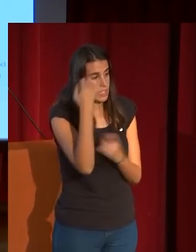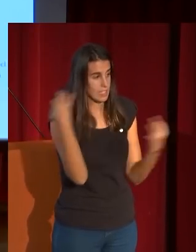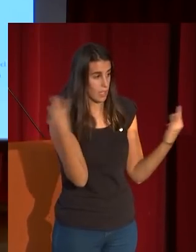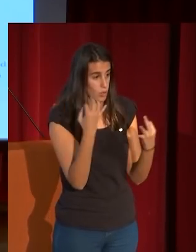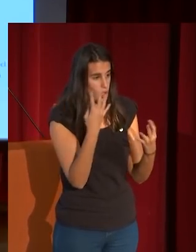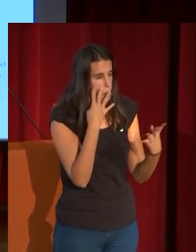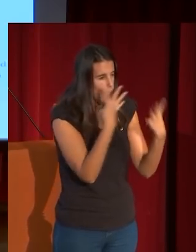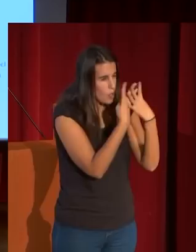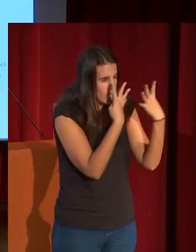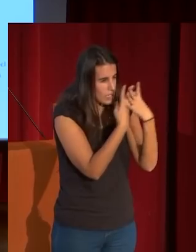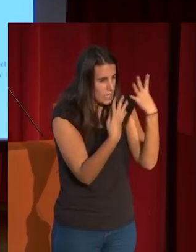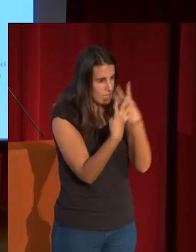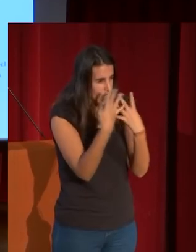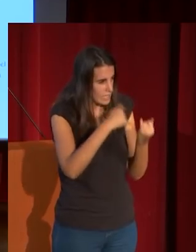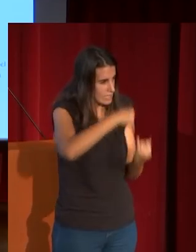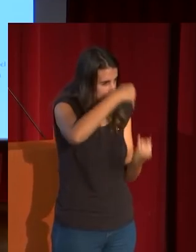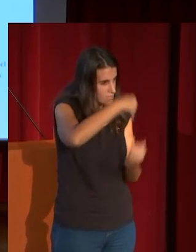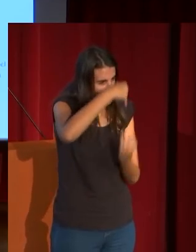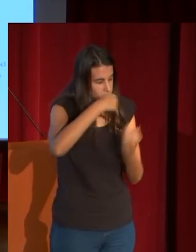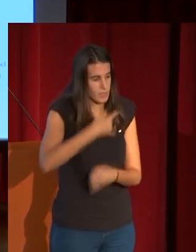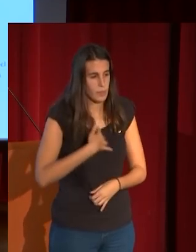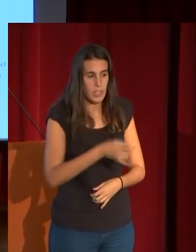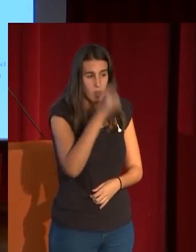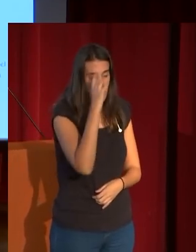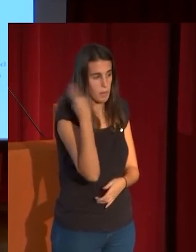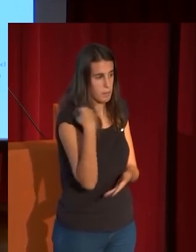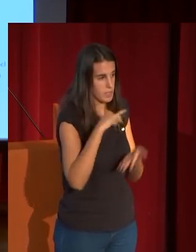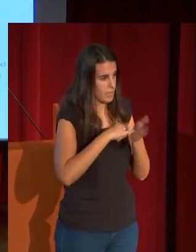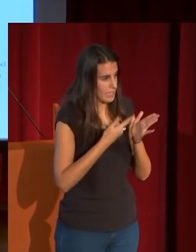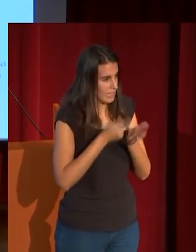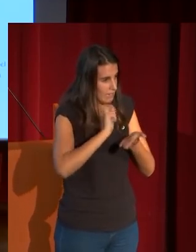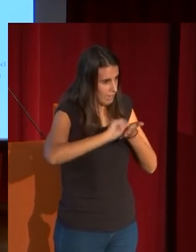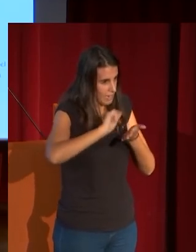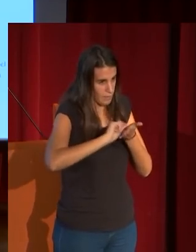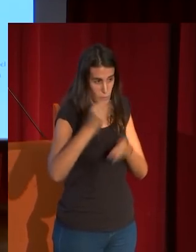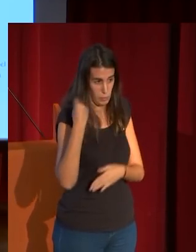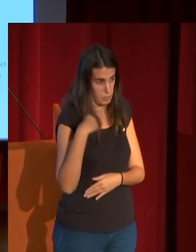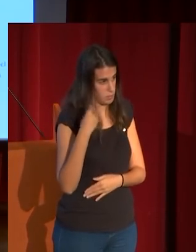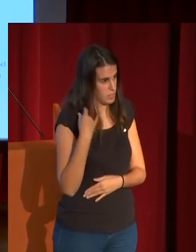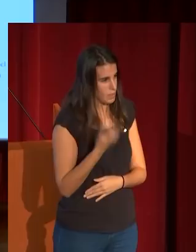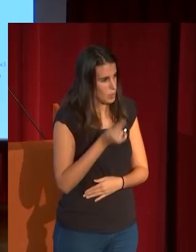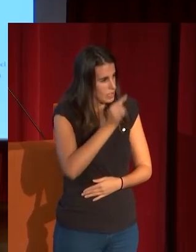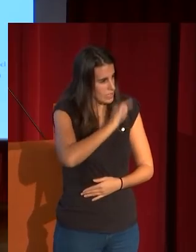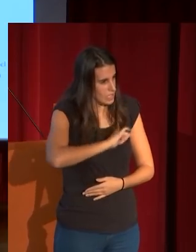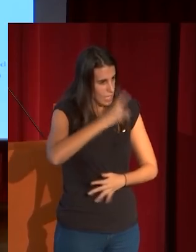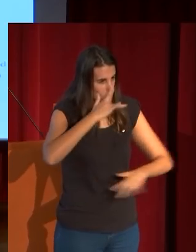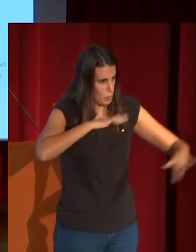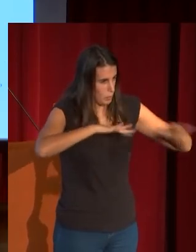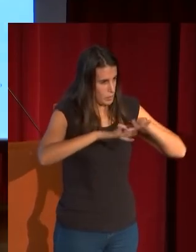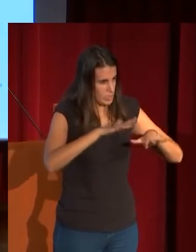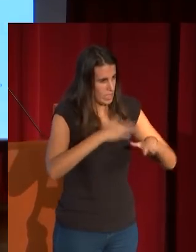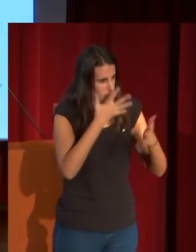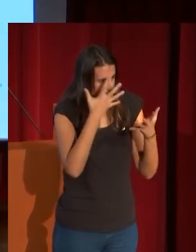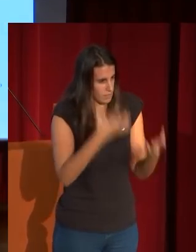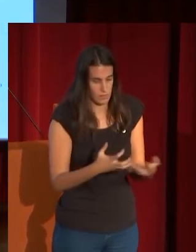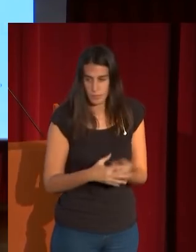redes de entrecruzamientos que nos recuerdan mucho la técnica del grabado como consigue esa sensación de volumen y de dramatismo en